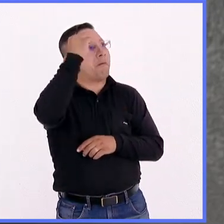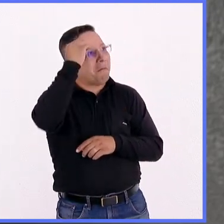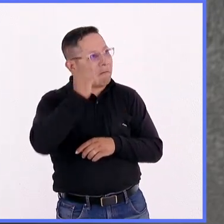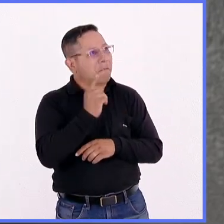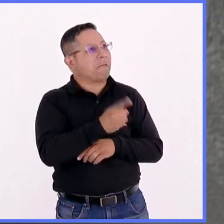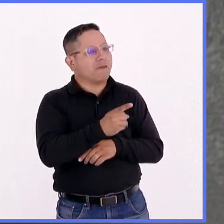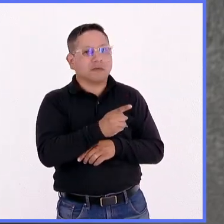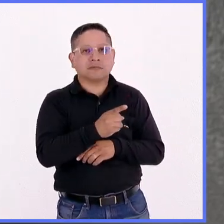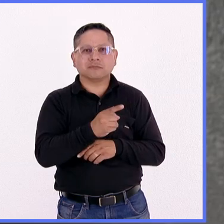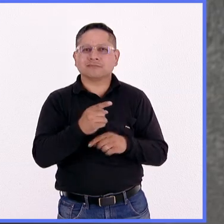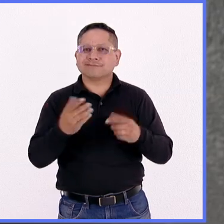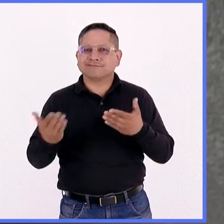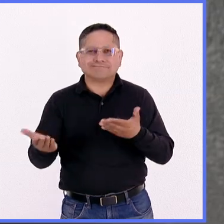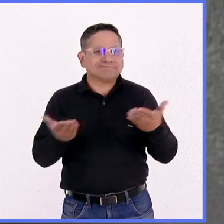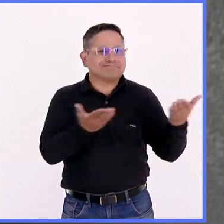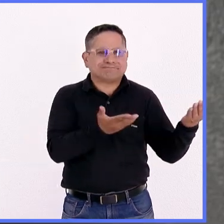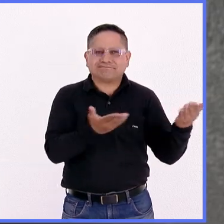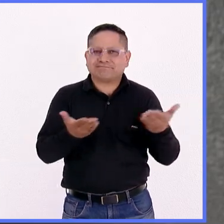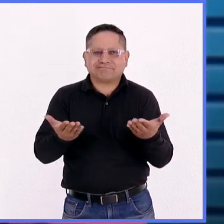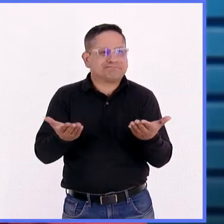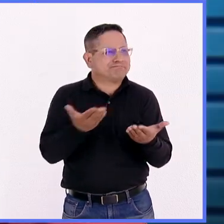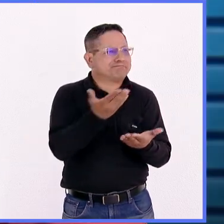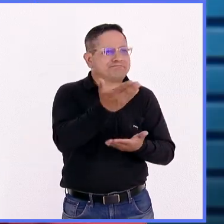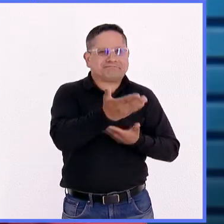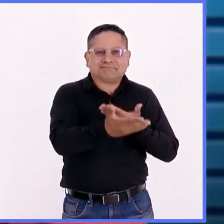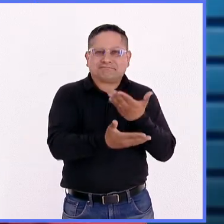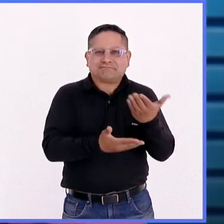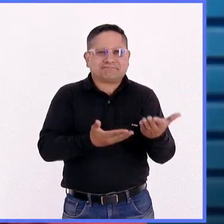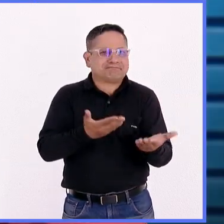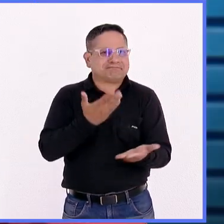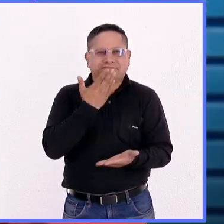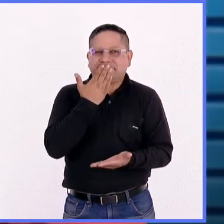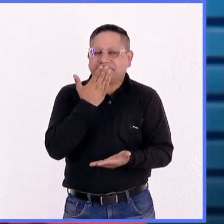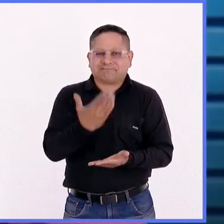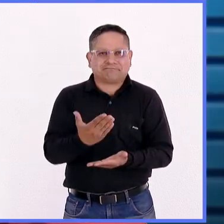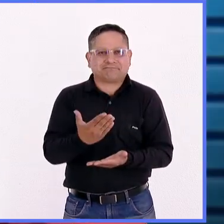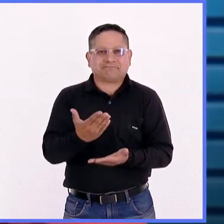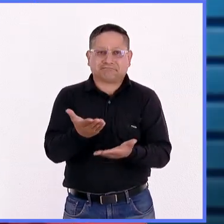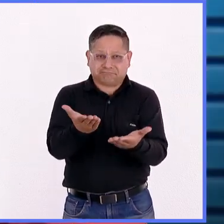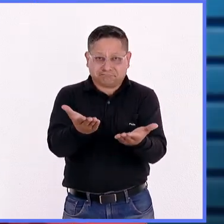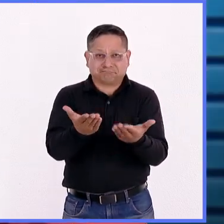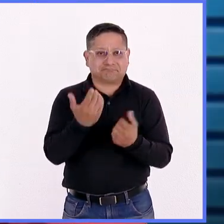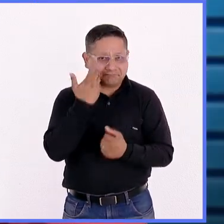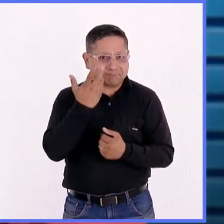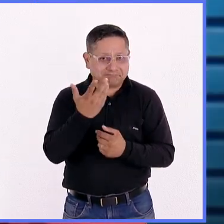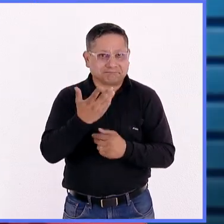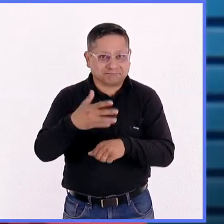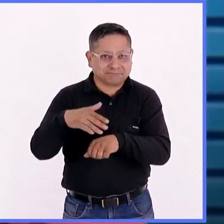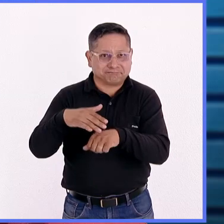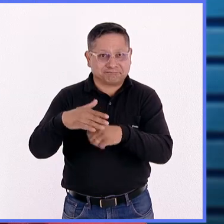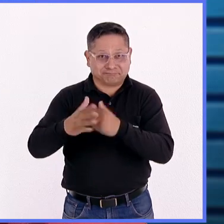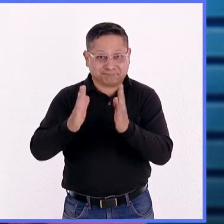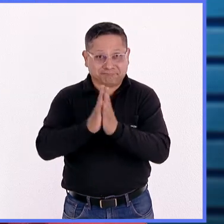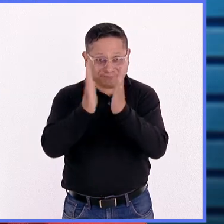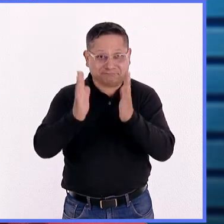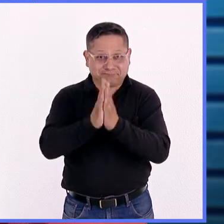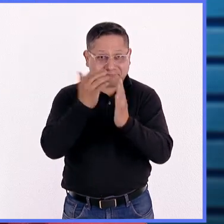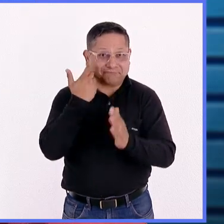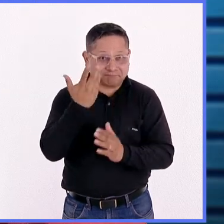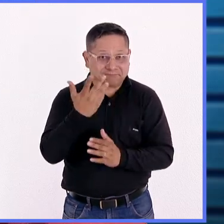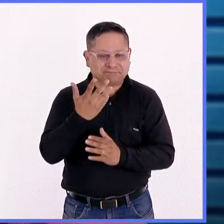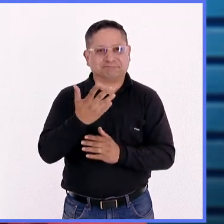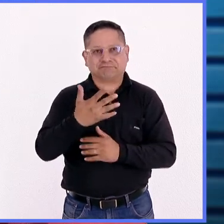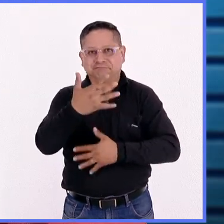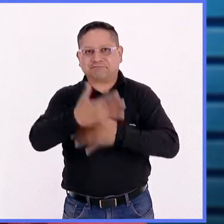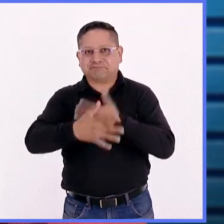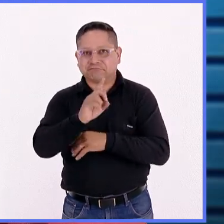aprendemos todos y es fenomenal. Pues ahí está la invitación hecha para participar en esta nueva convocatoria, cierra el 15 de